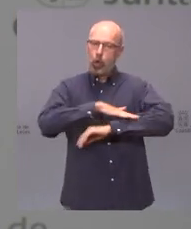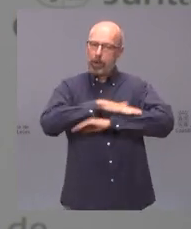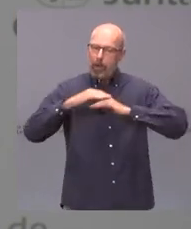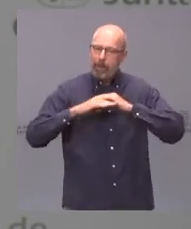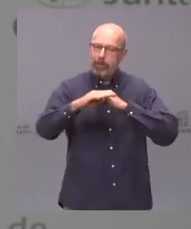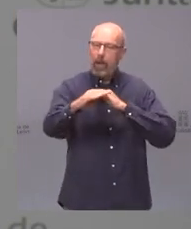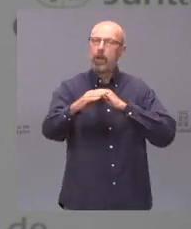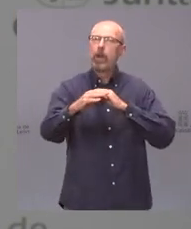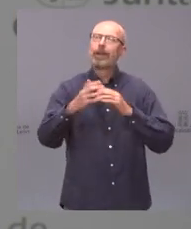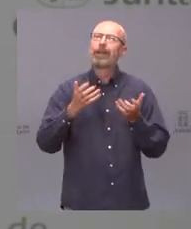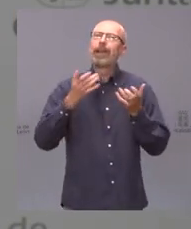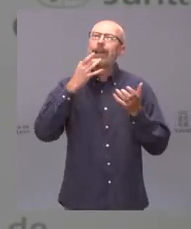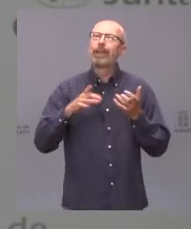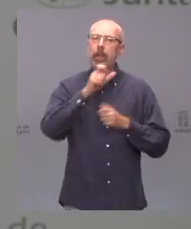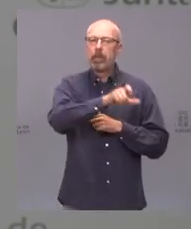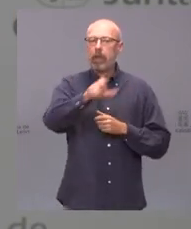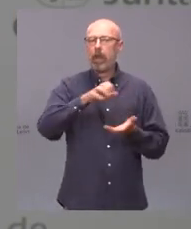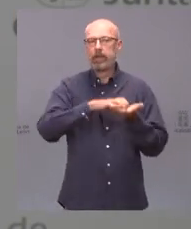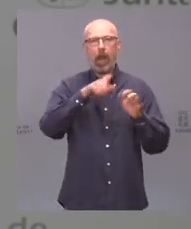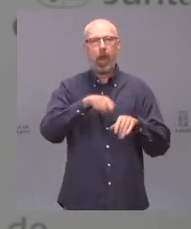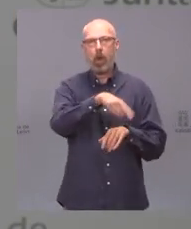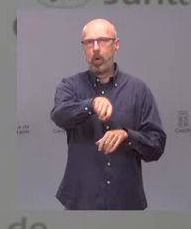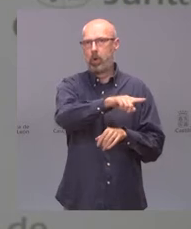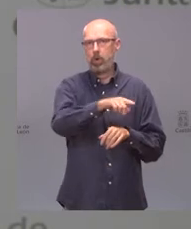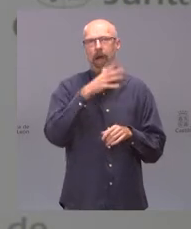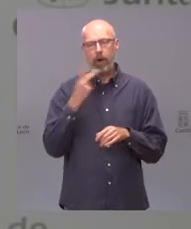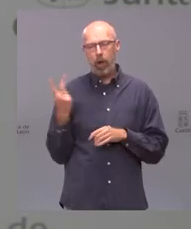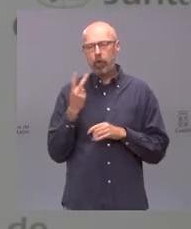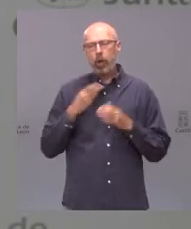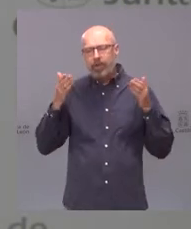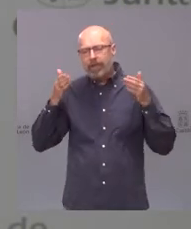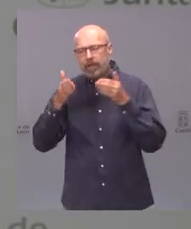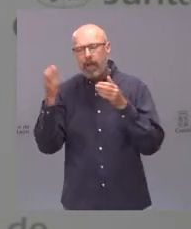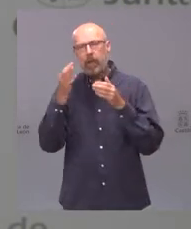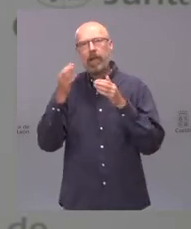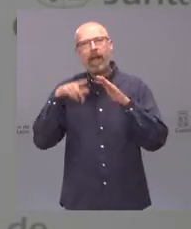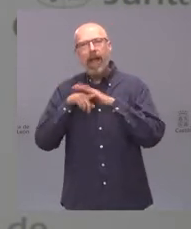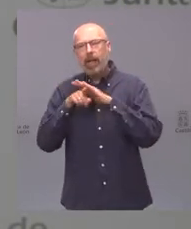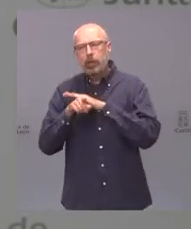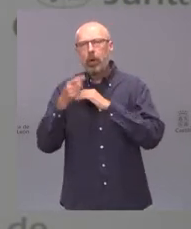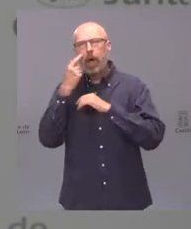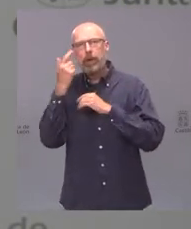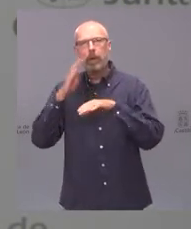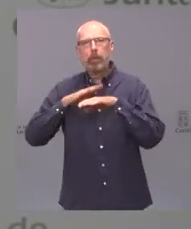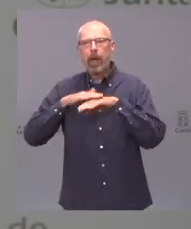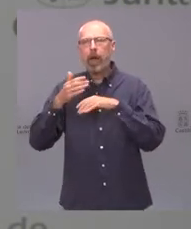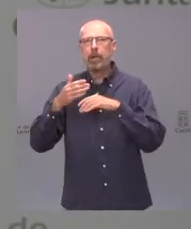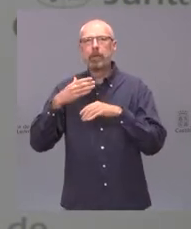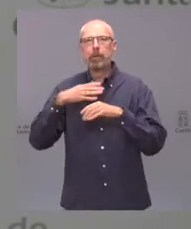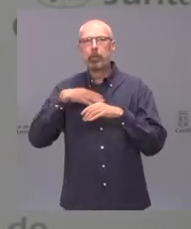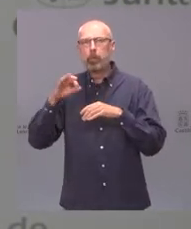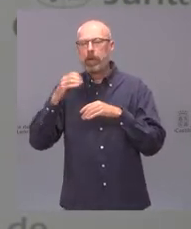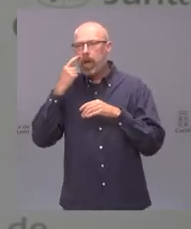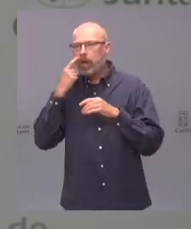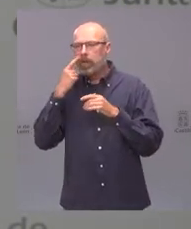de que ahora mismo estemos centrados en la gestión de esta observación de si va a haber o no una posible cuarta